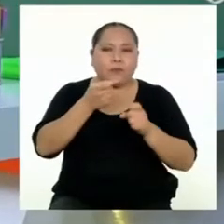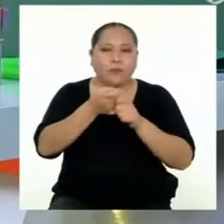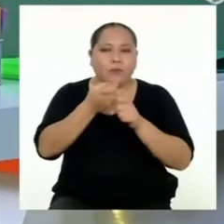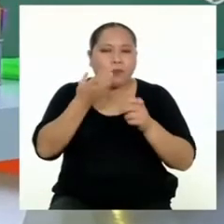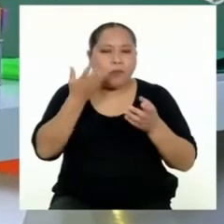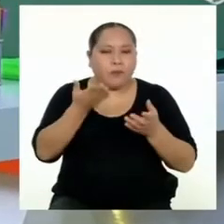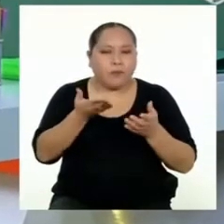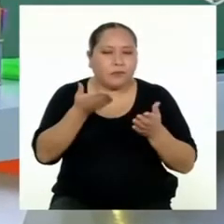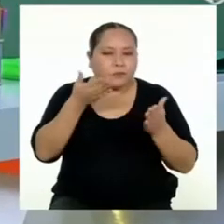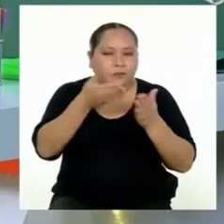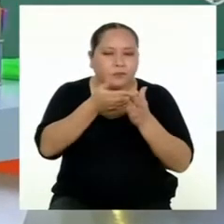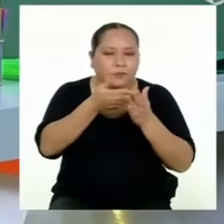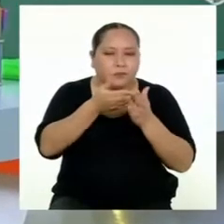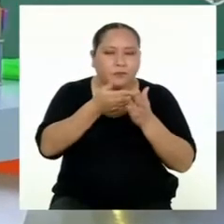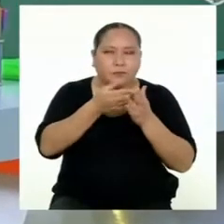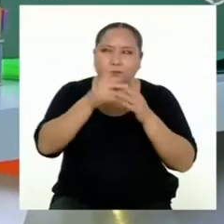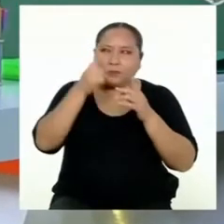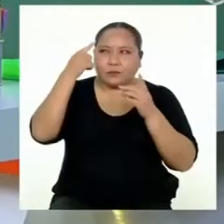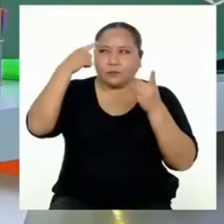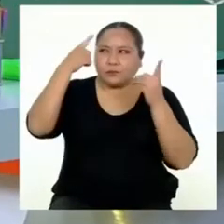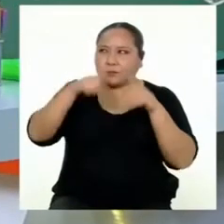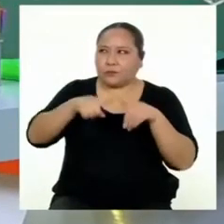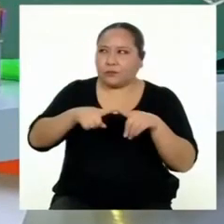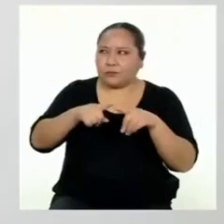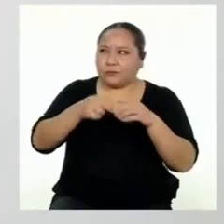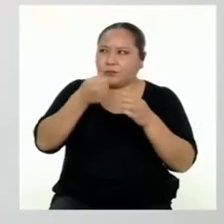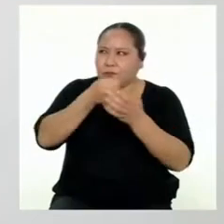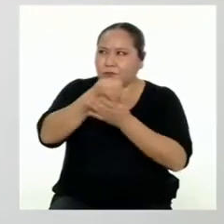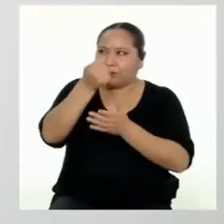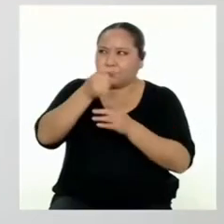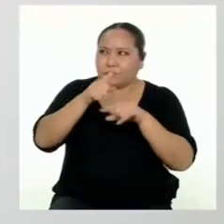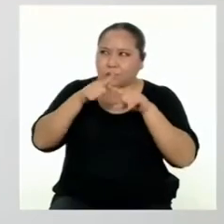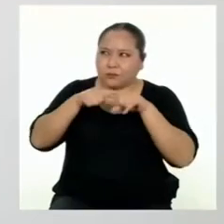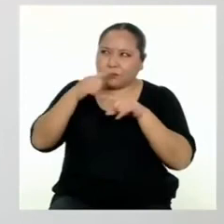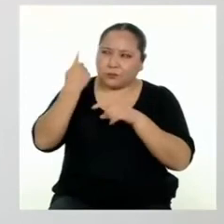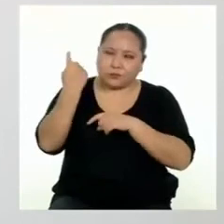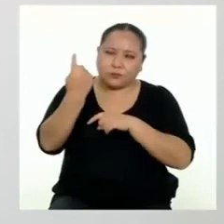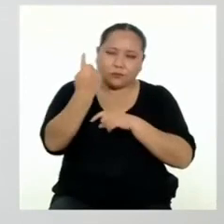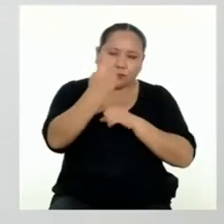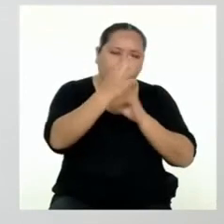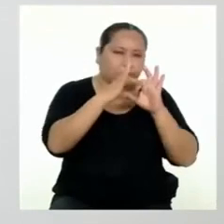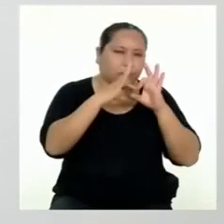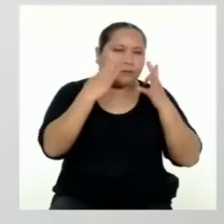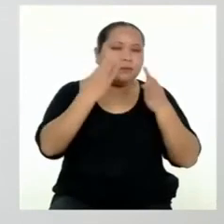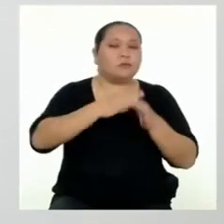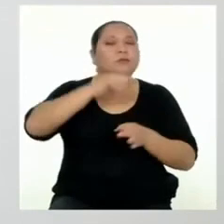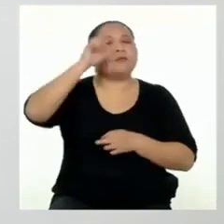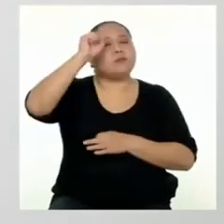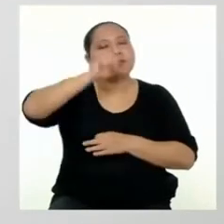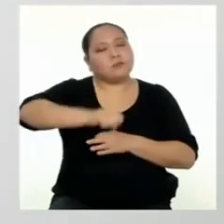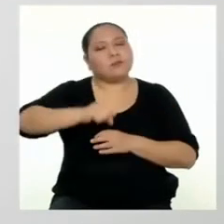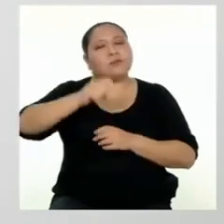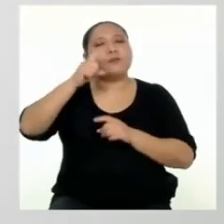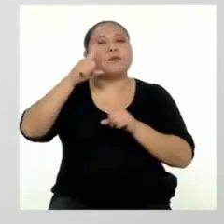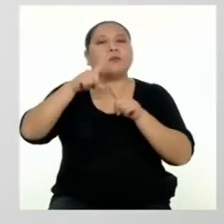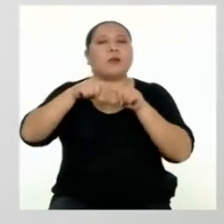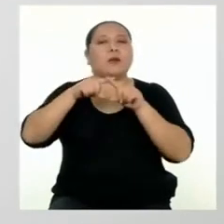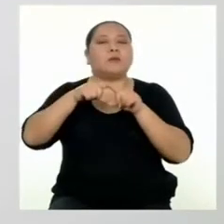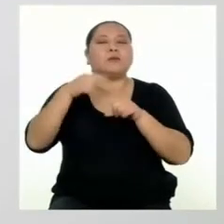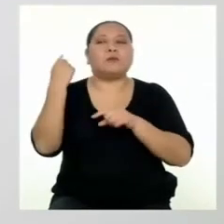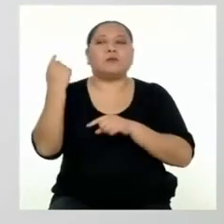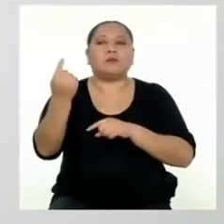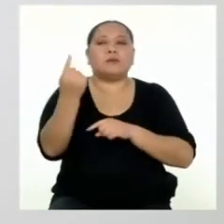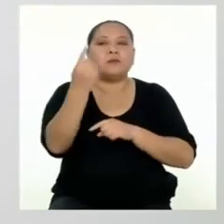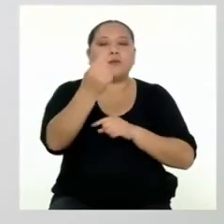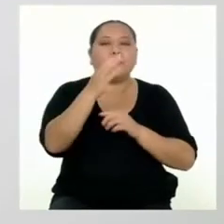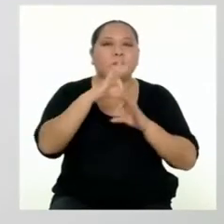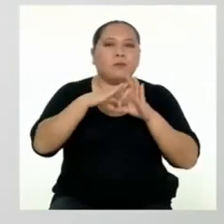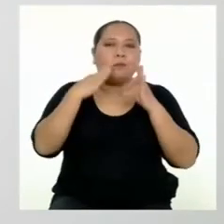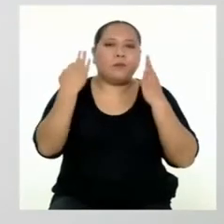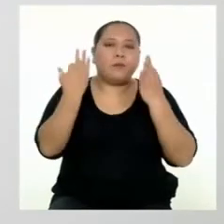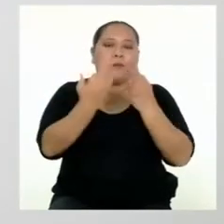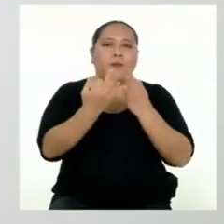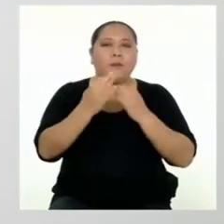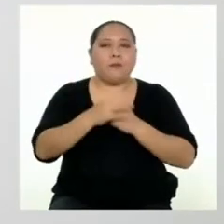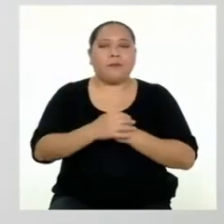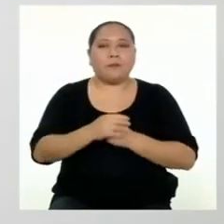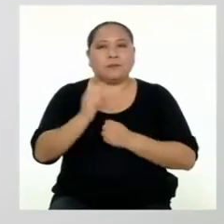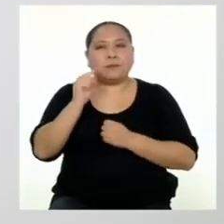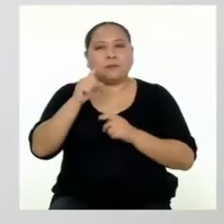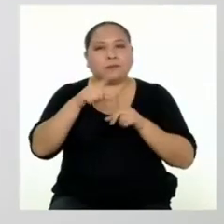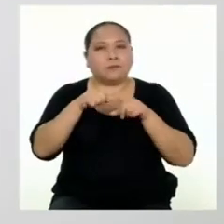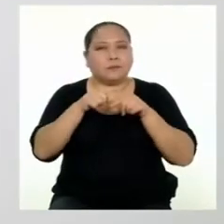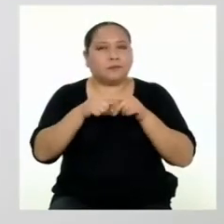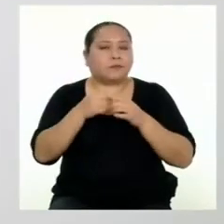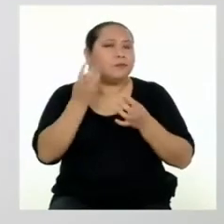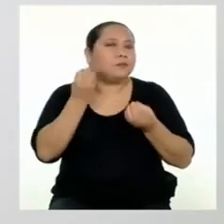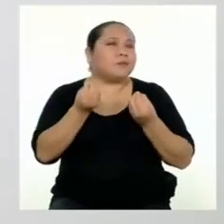decisiones de compra dependen de cada familia? Así es. Dependen de cada familia. Estará en función